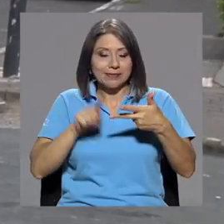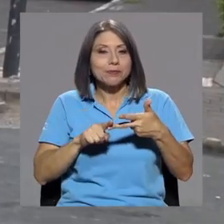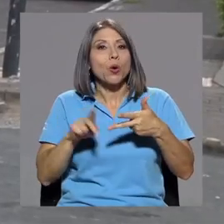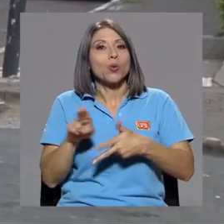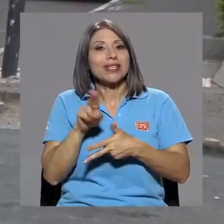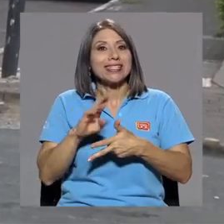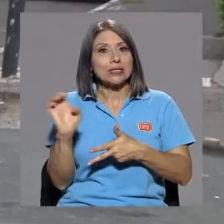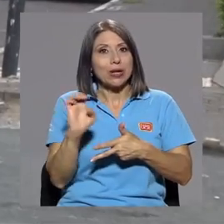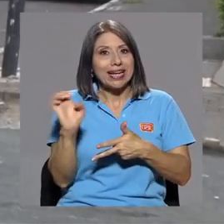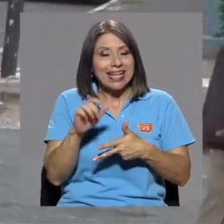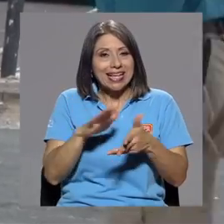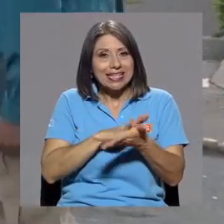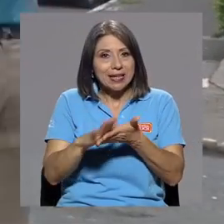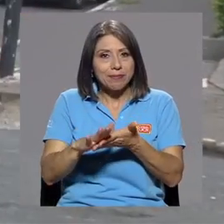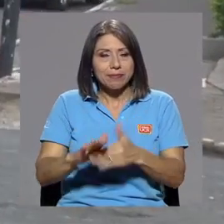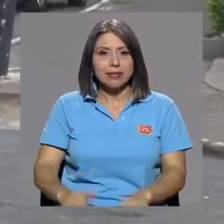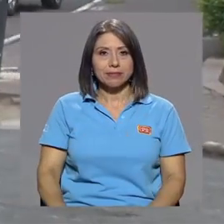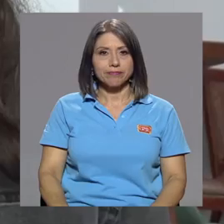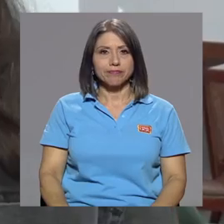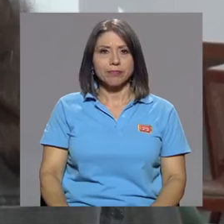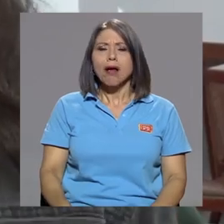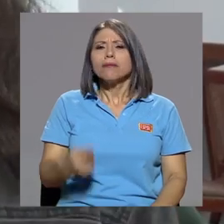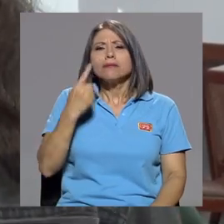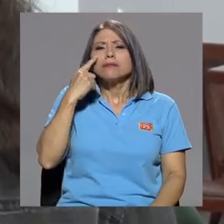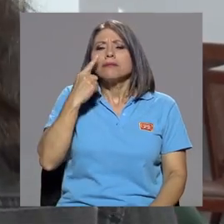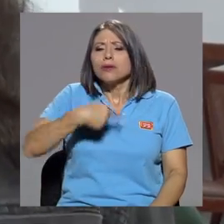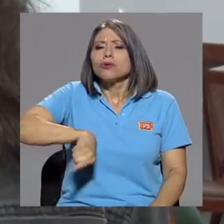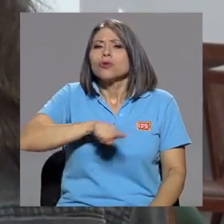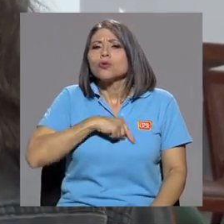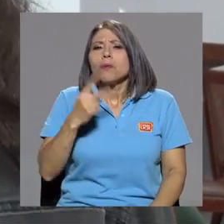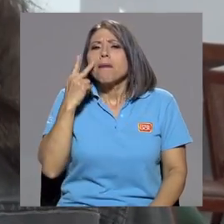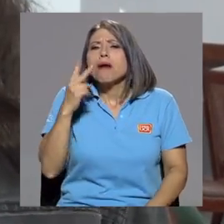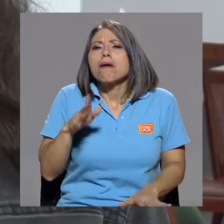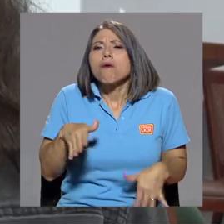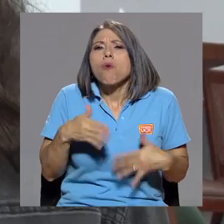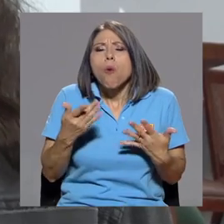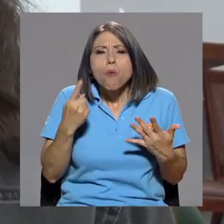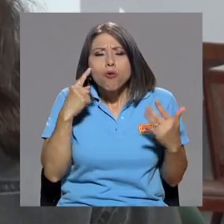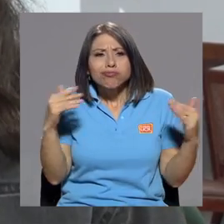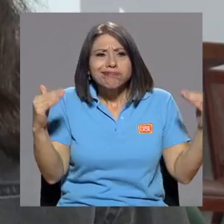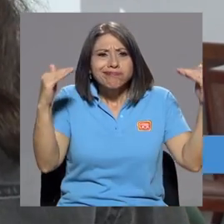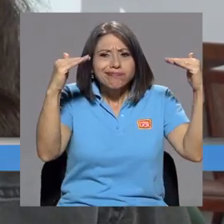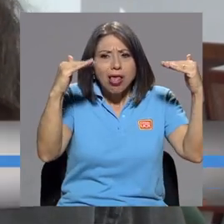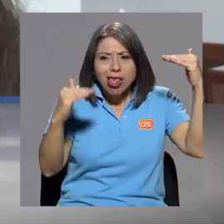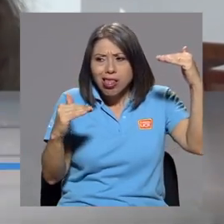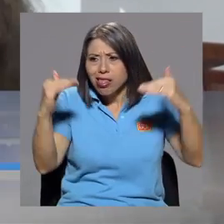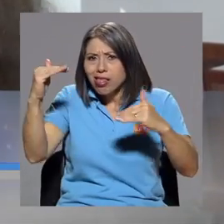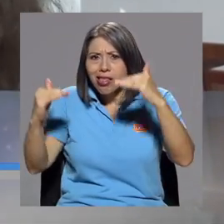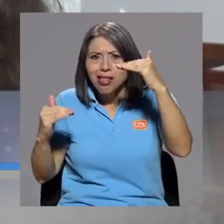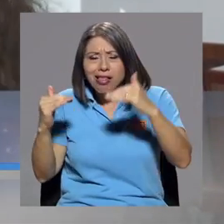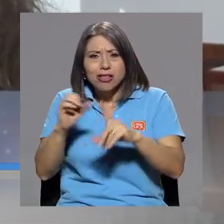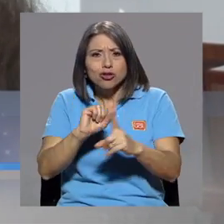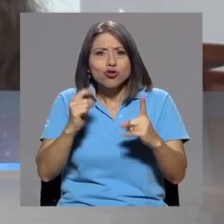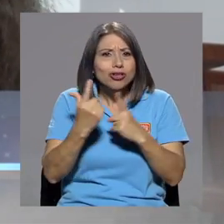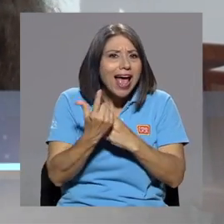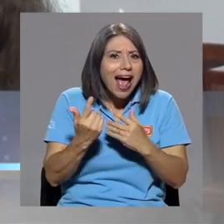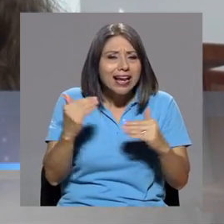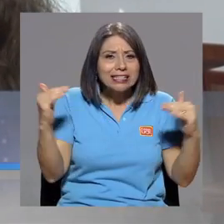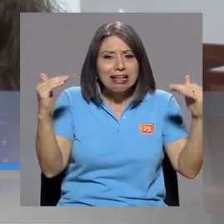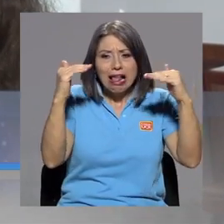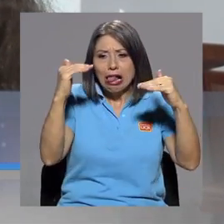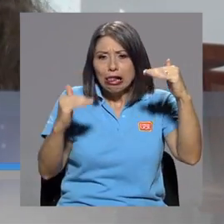limpias. Se trata de cómo podemos visualizar o espacializar aquellas desigualdades que son sociales, que son